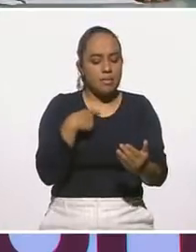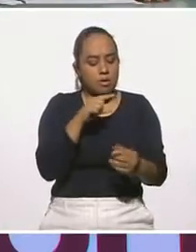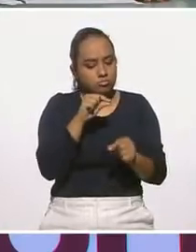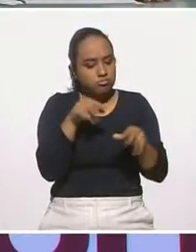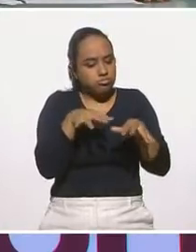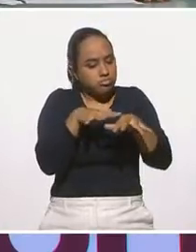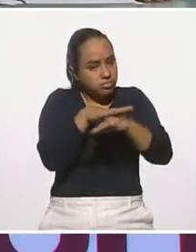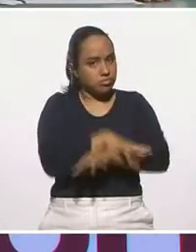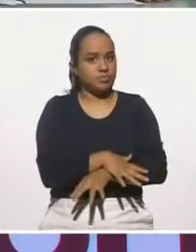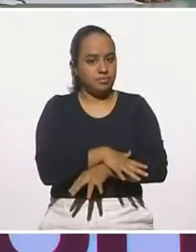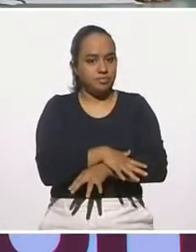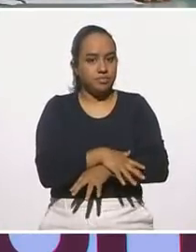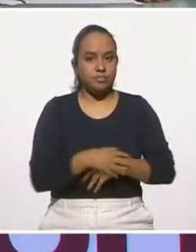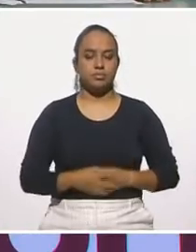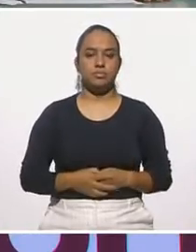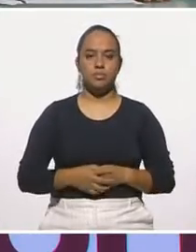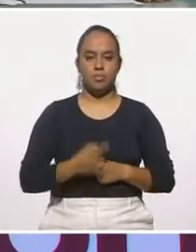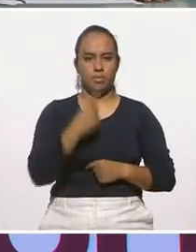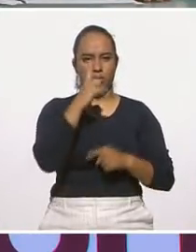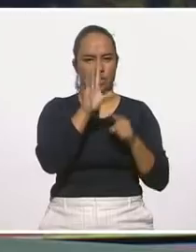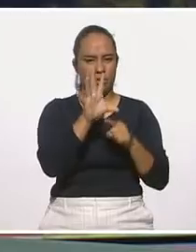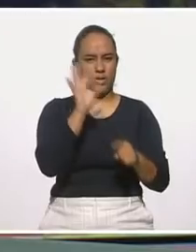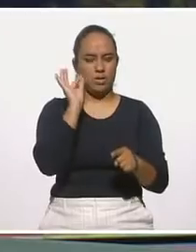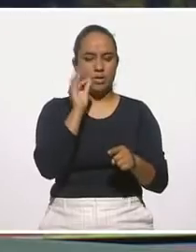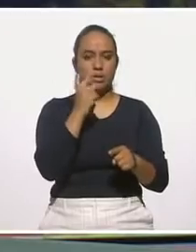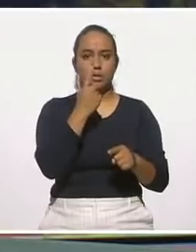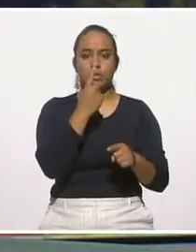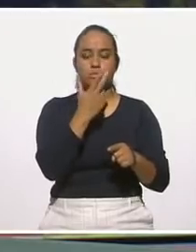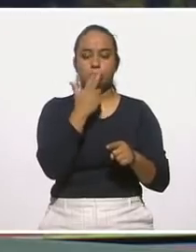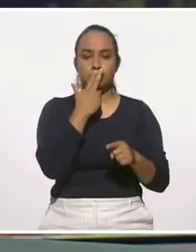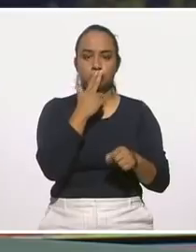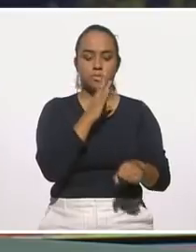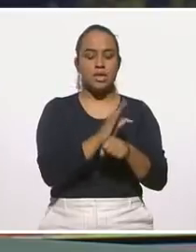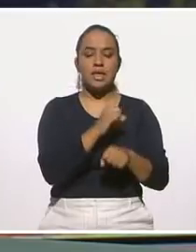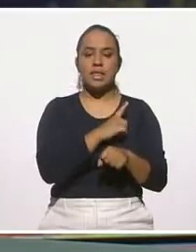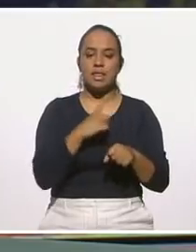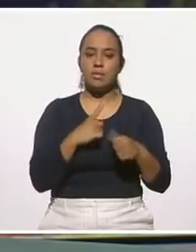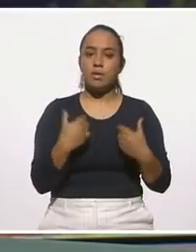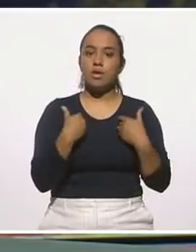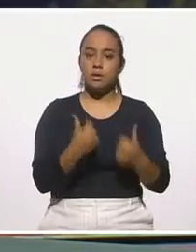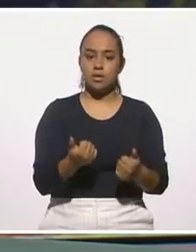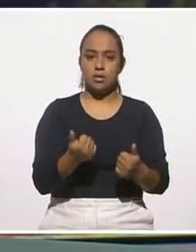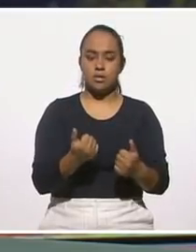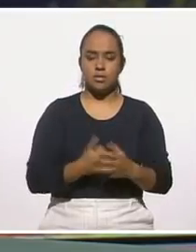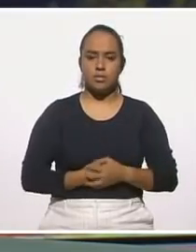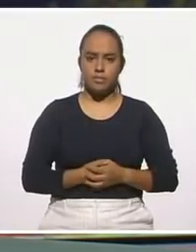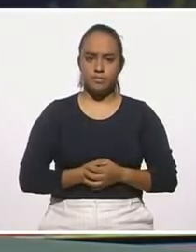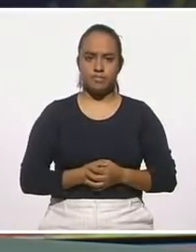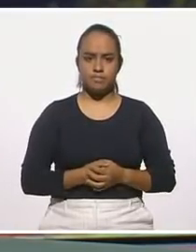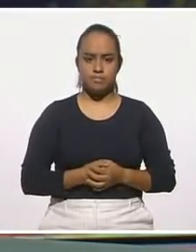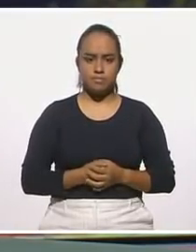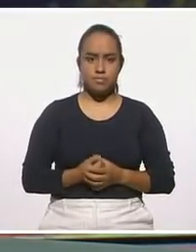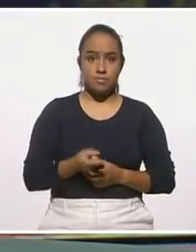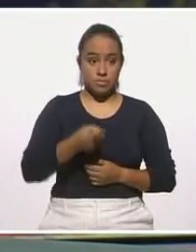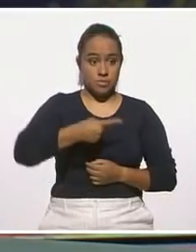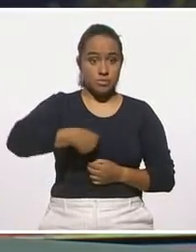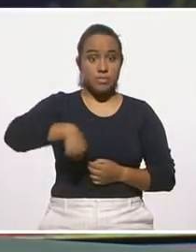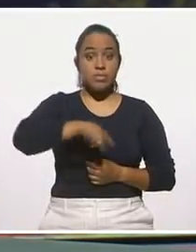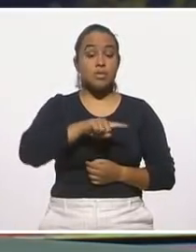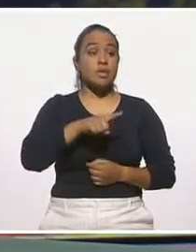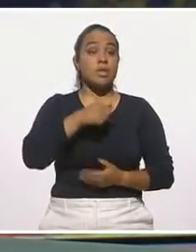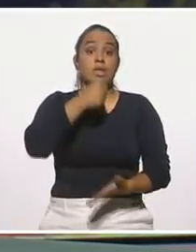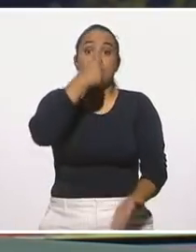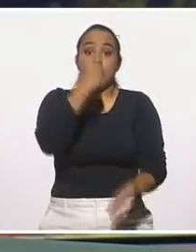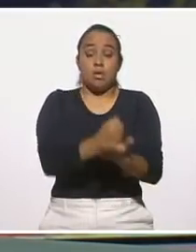resiliencia es eso. Y uno de los puntos que vale la pena entender es el hecho de que no estamos como, no más